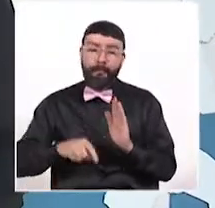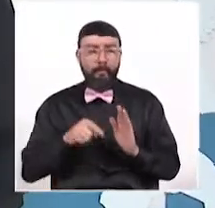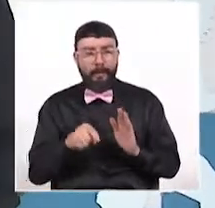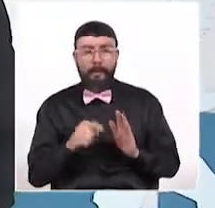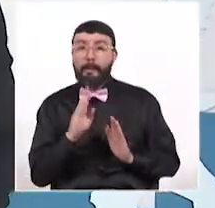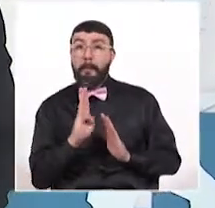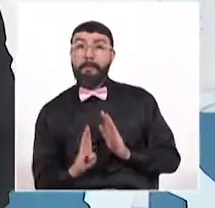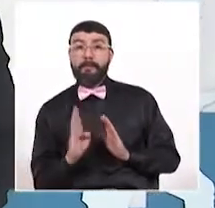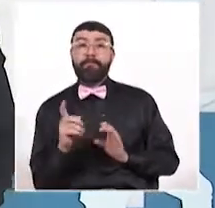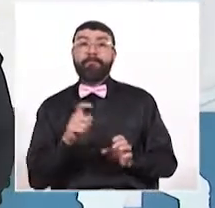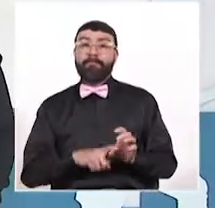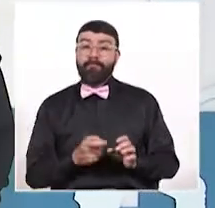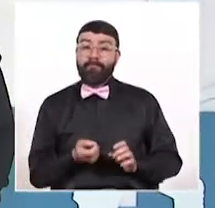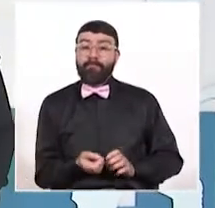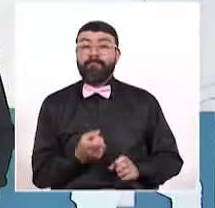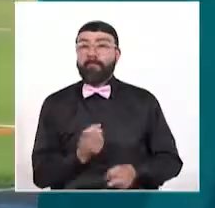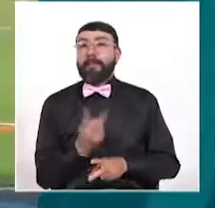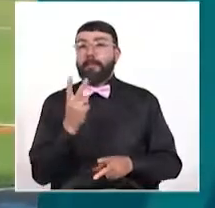en la zona del descenso.